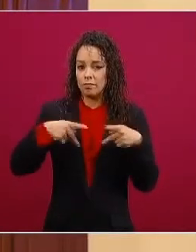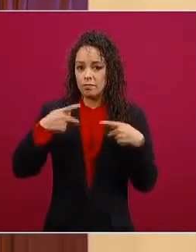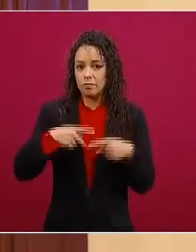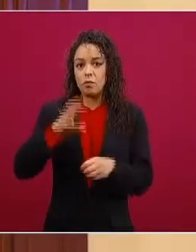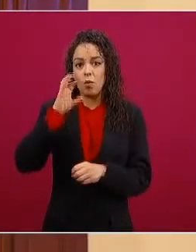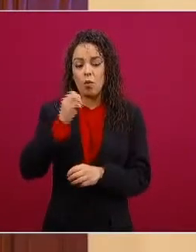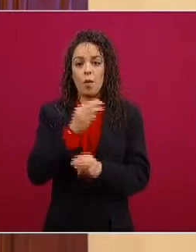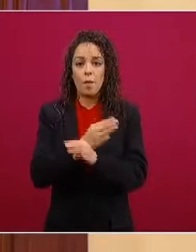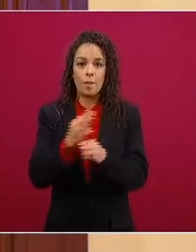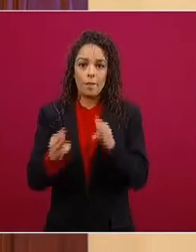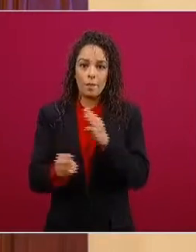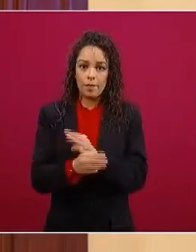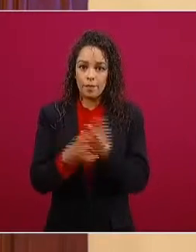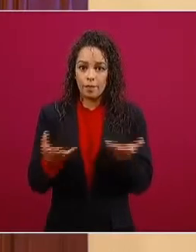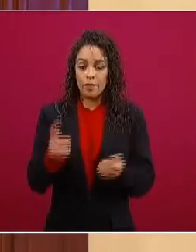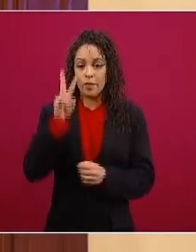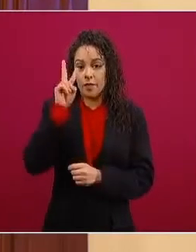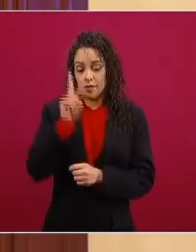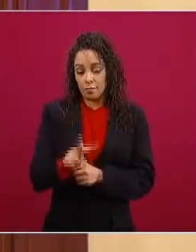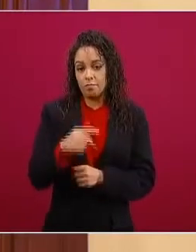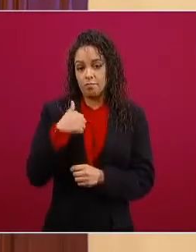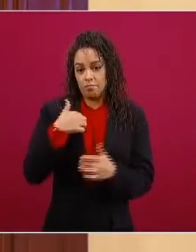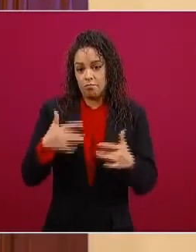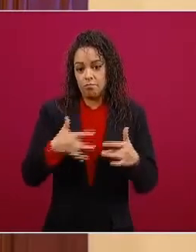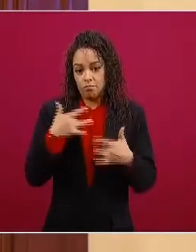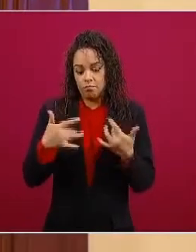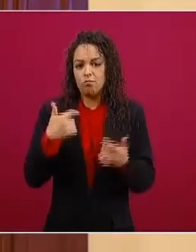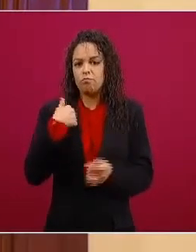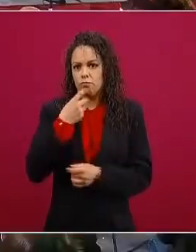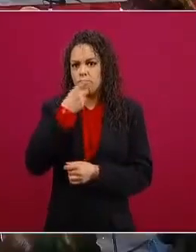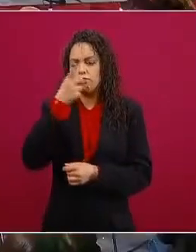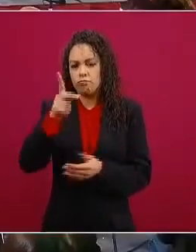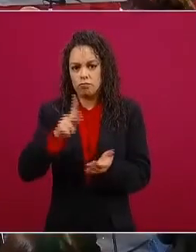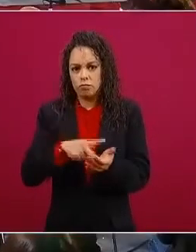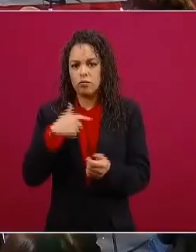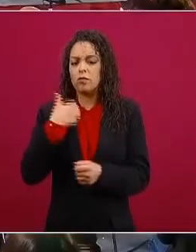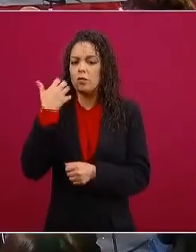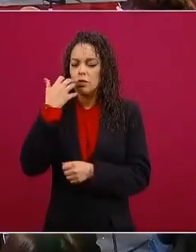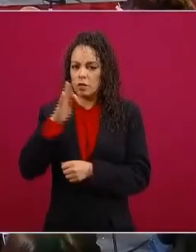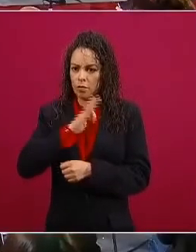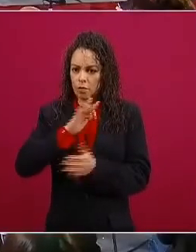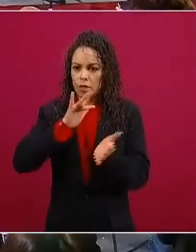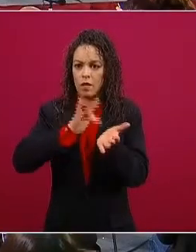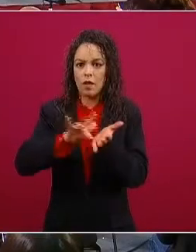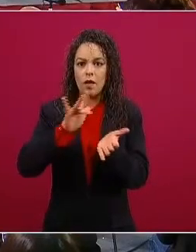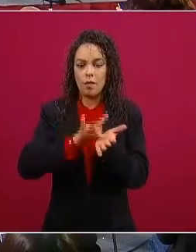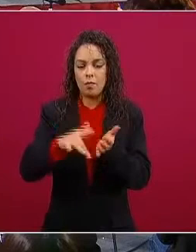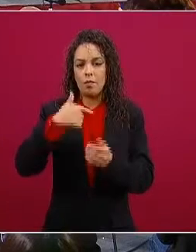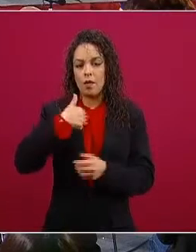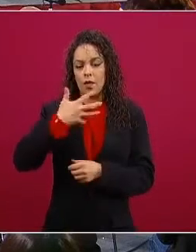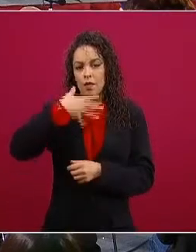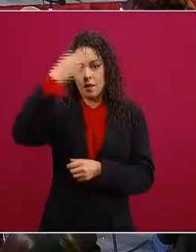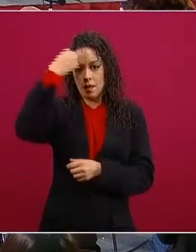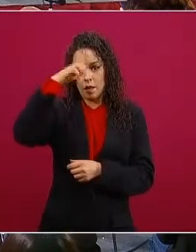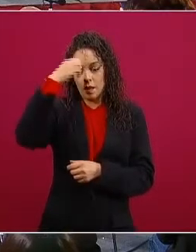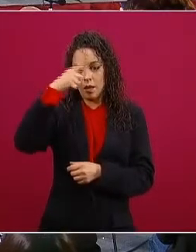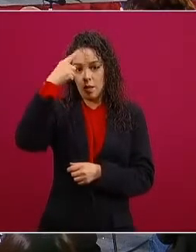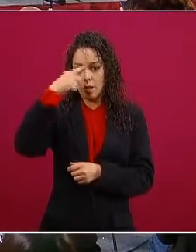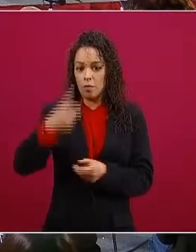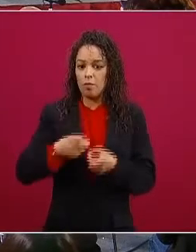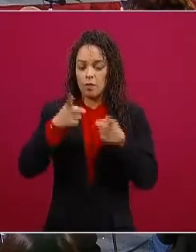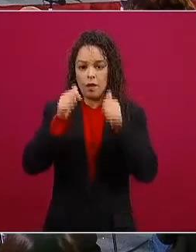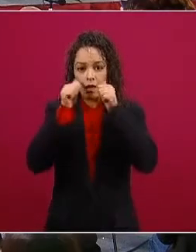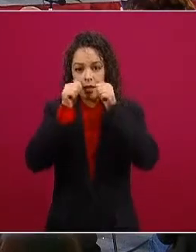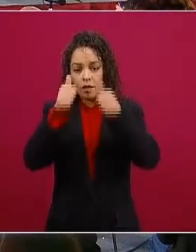por lo que nuevamente mi sentir es que puedo contribuir con mi experiencia y conocimientos a la transformación del servicio de salud de nuestro país